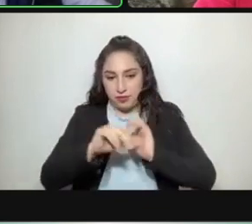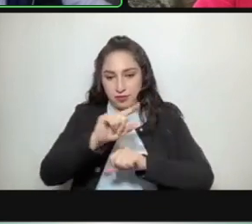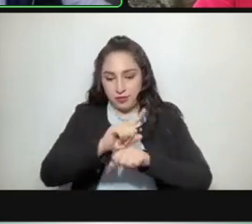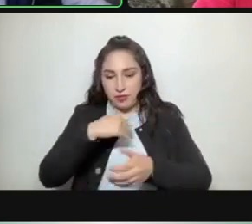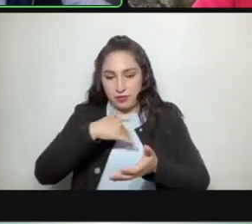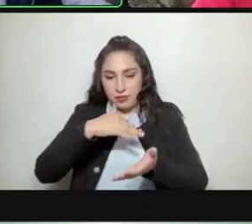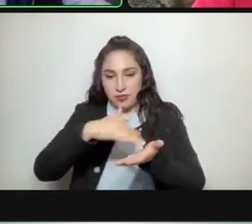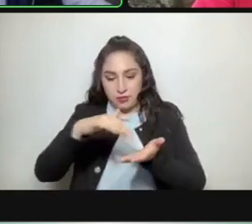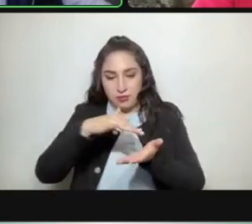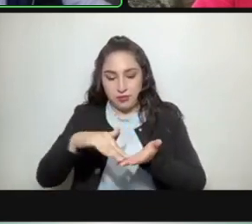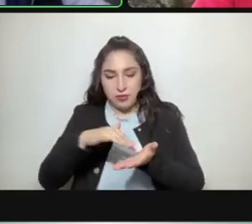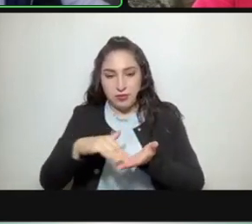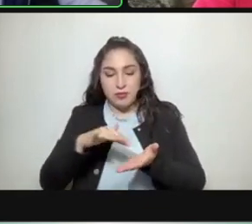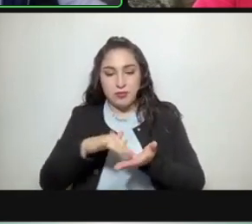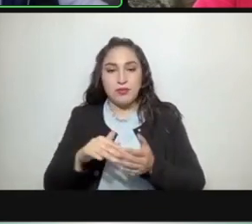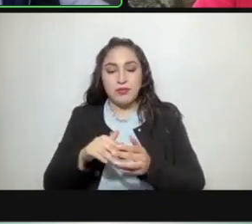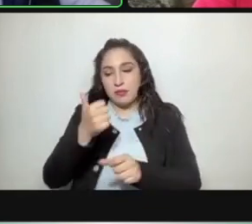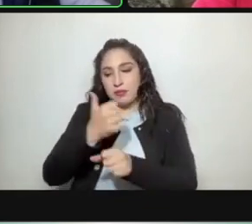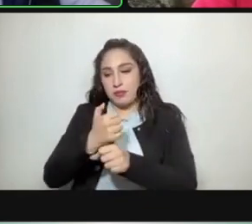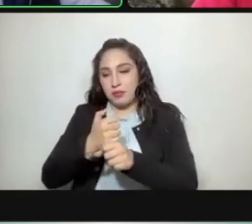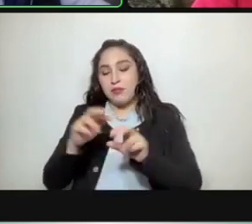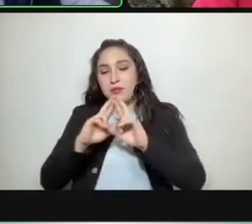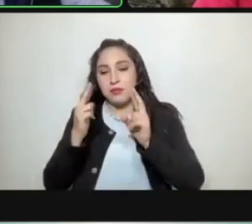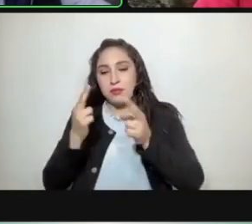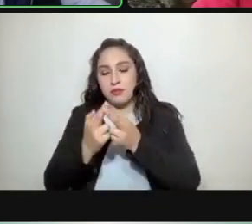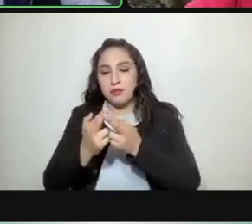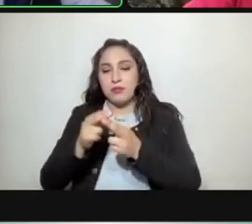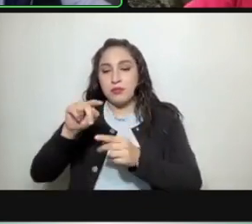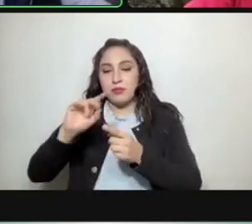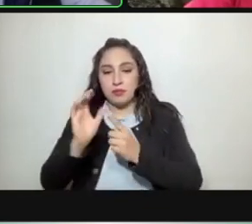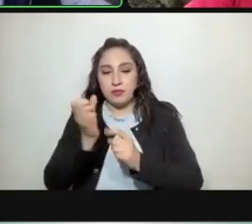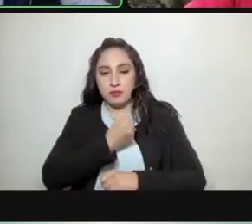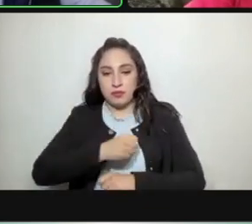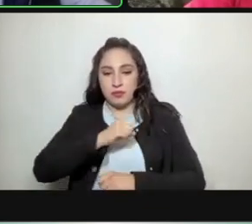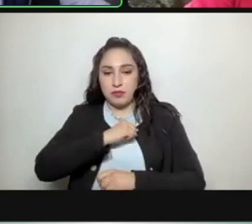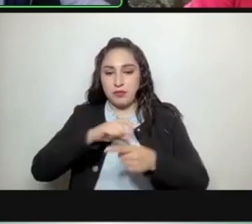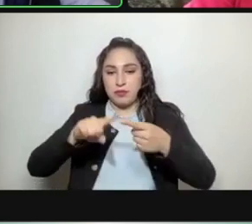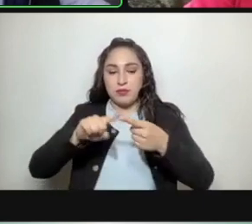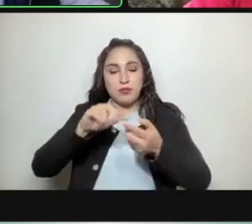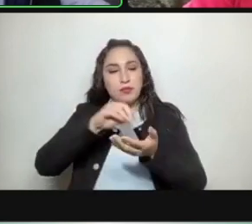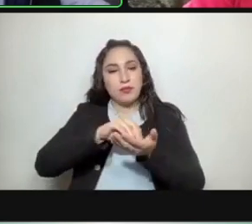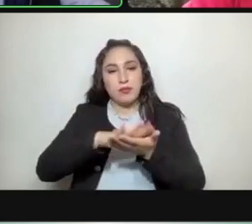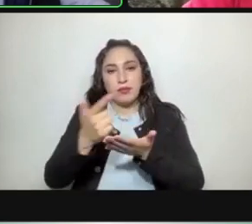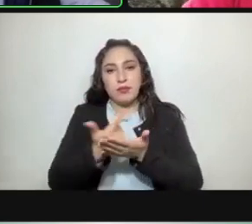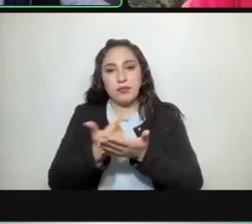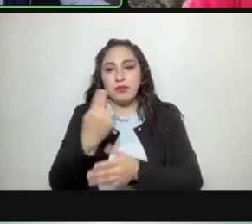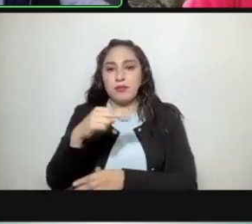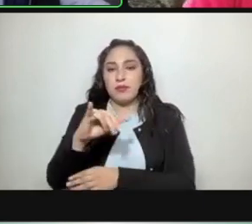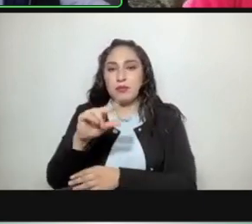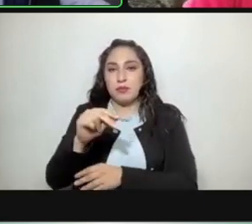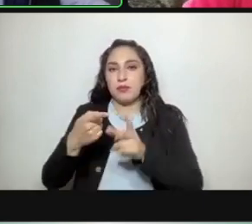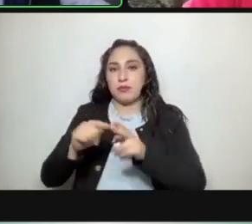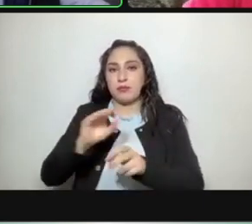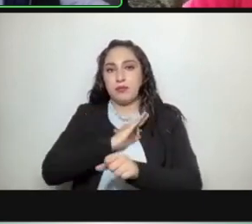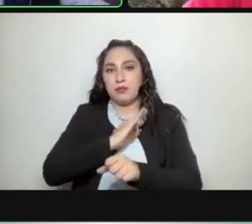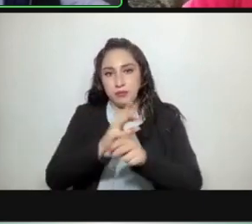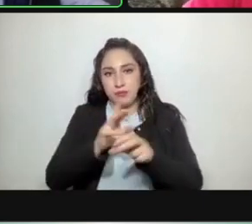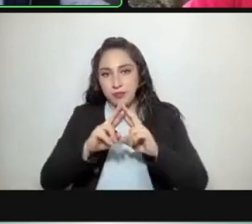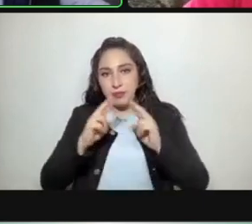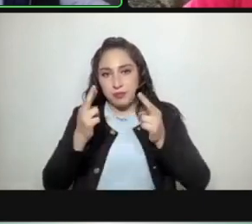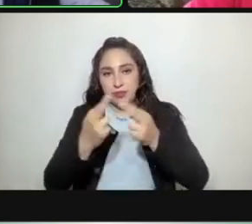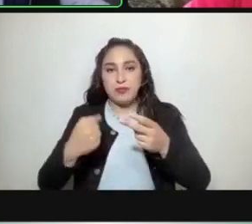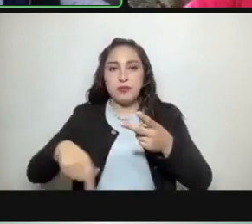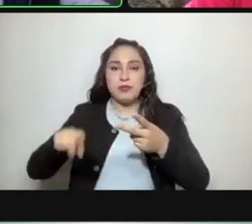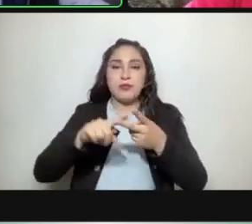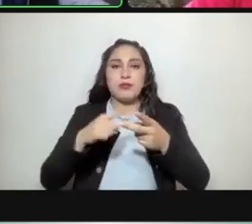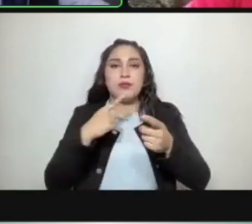día. Orden del día de la sexta sesión ordinaria de la comisión de salud. Lista de asistencia y verificación de quórum. Lectura, discusión